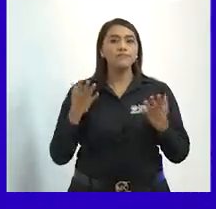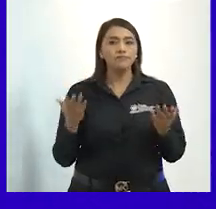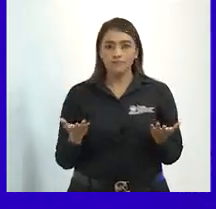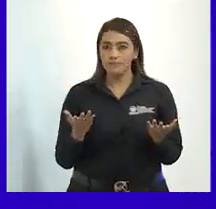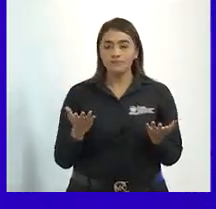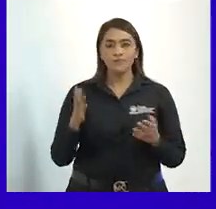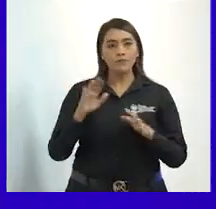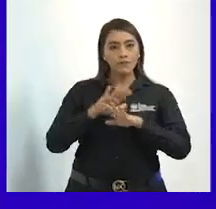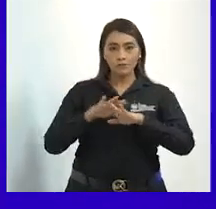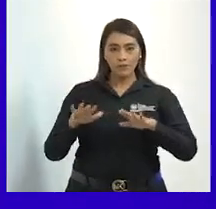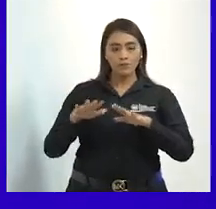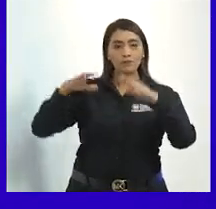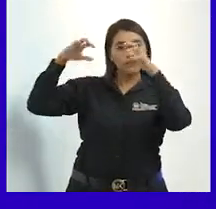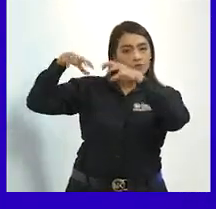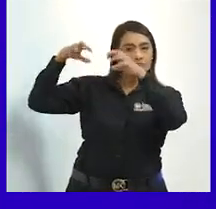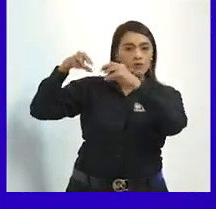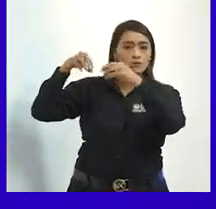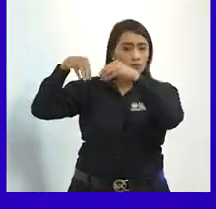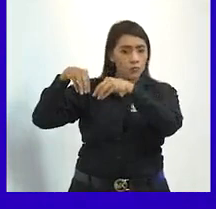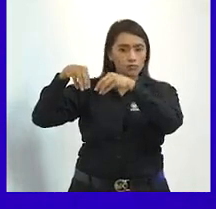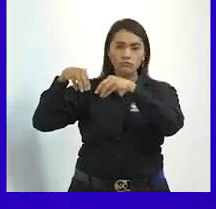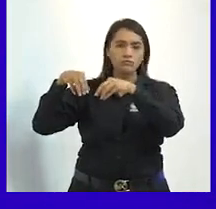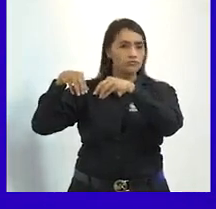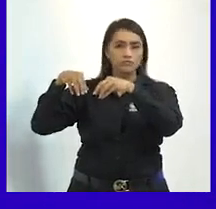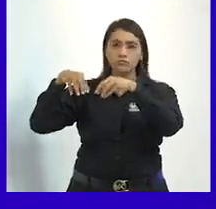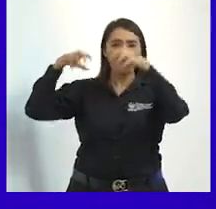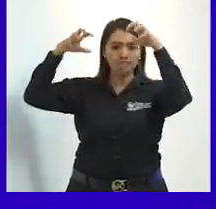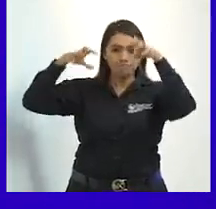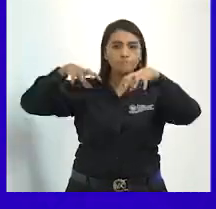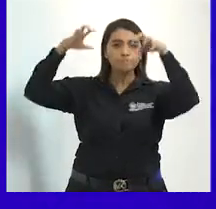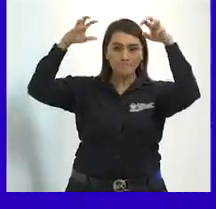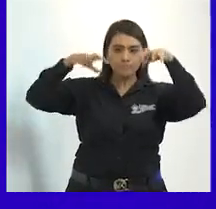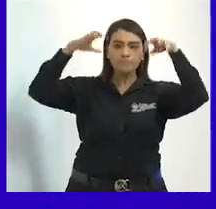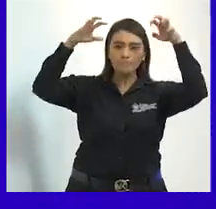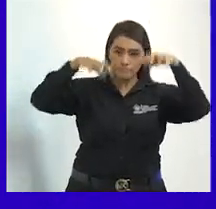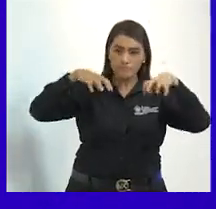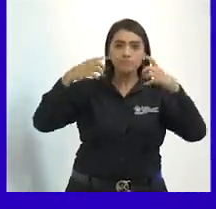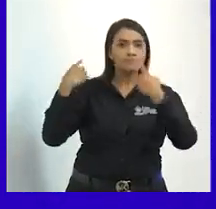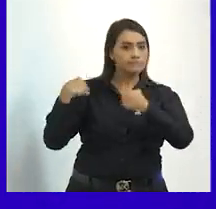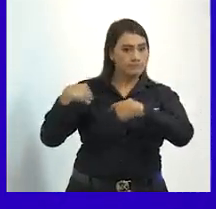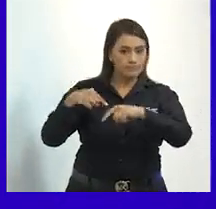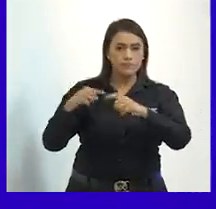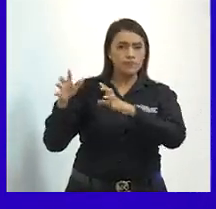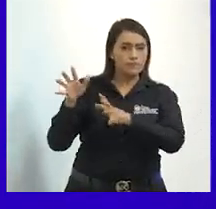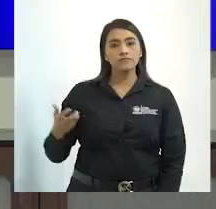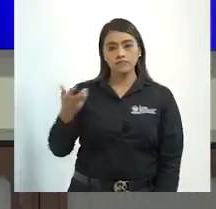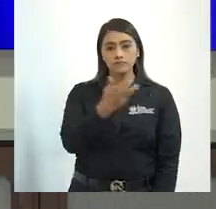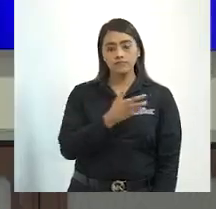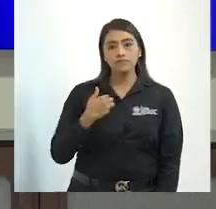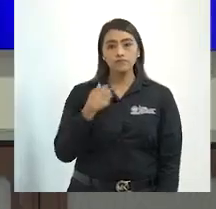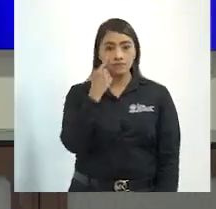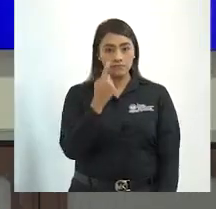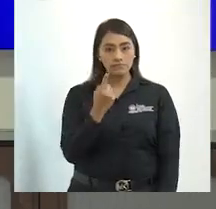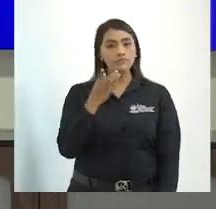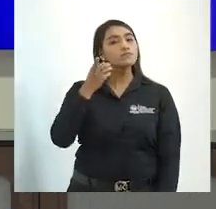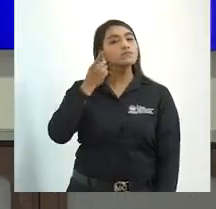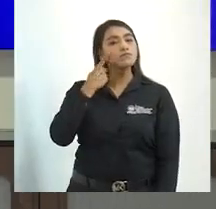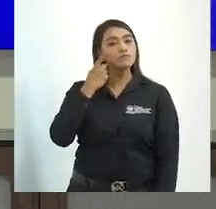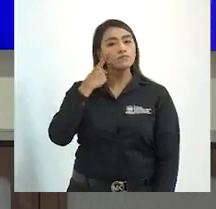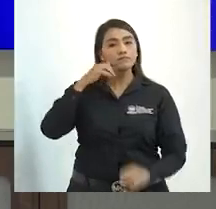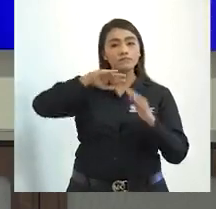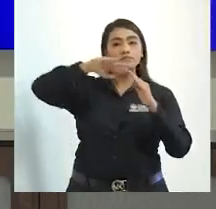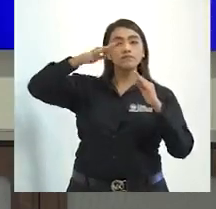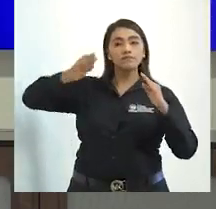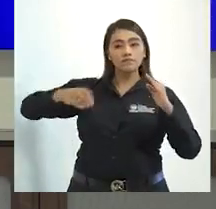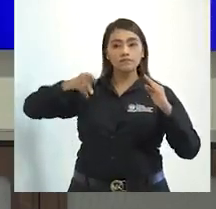hayan disminuido, que la amenaza haya disminuido, siempre vamos a tener lluvia, vamos a tener mucho viento también. En la zona del Pital